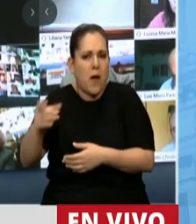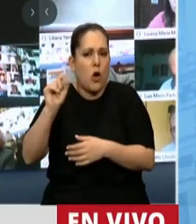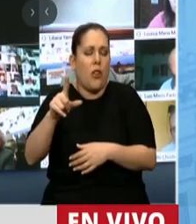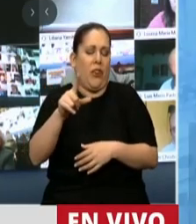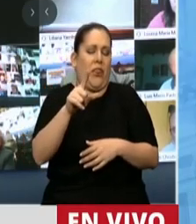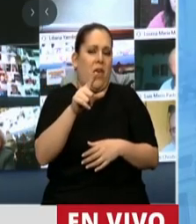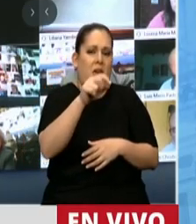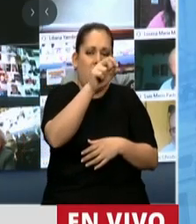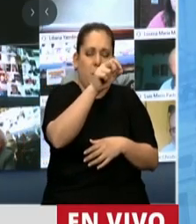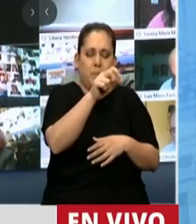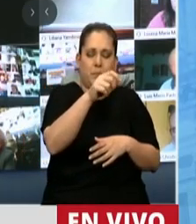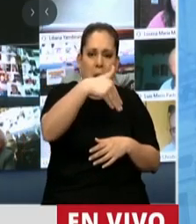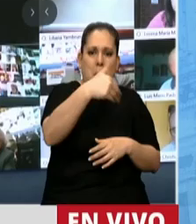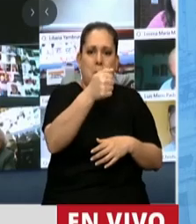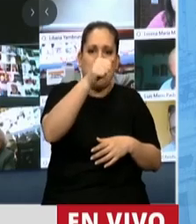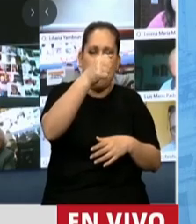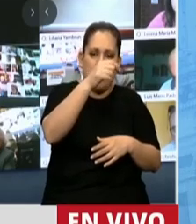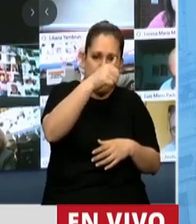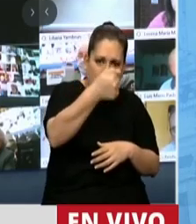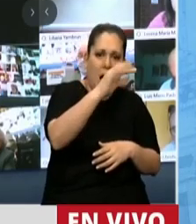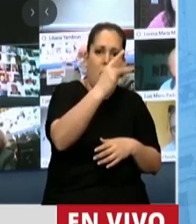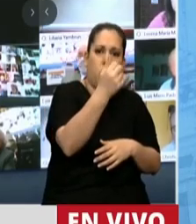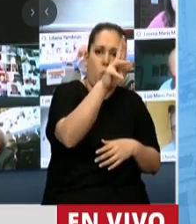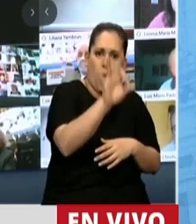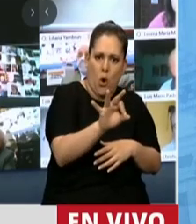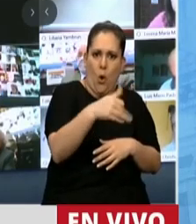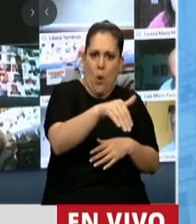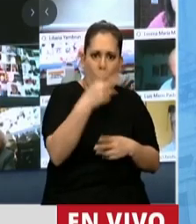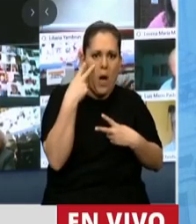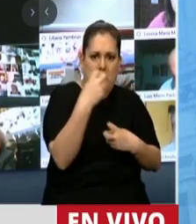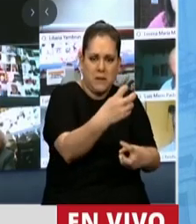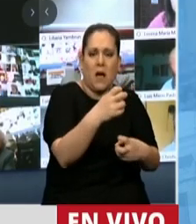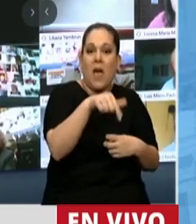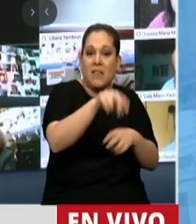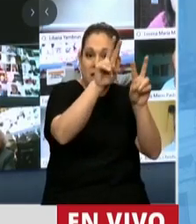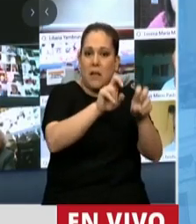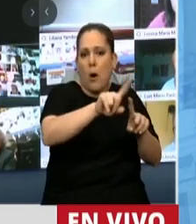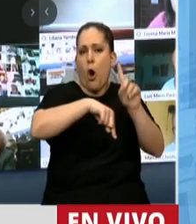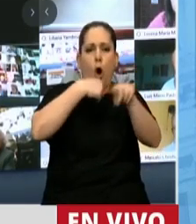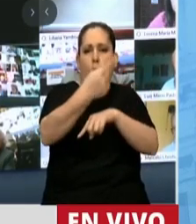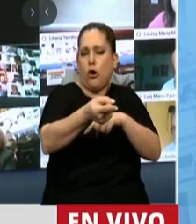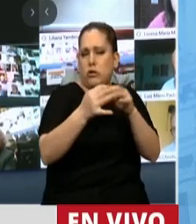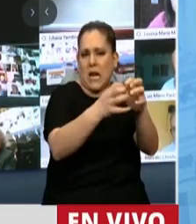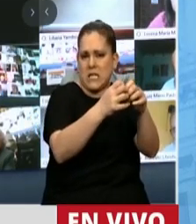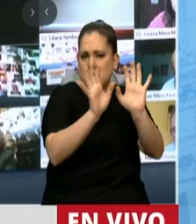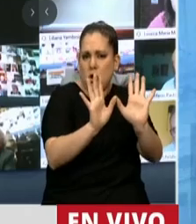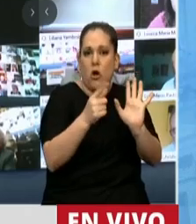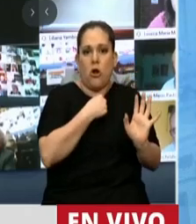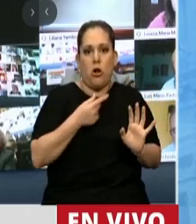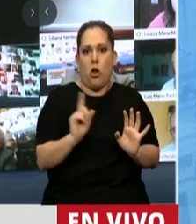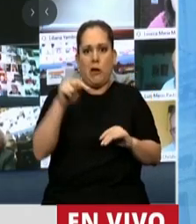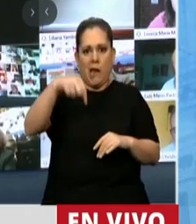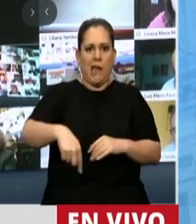Maduro, y como hubo una alusión a ese tema y quedamos en tratar ese tema en otra oportunidad, no quería que en esta